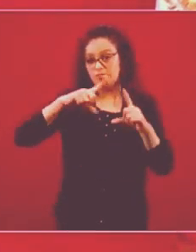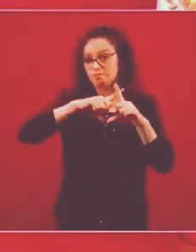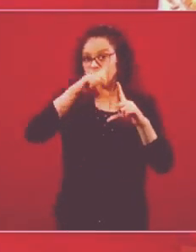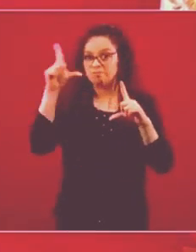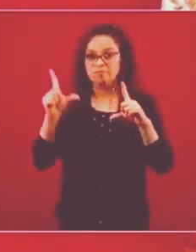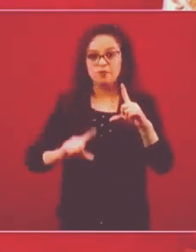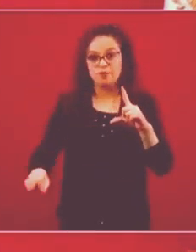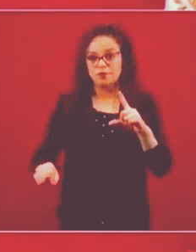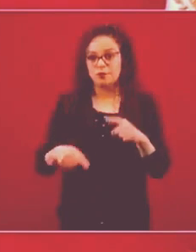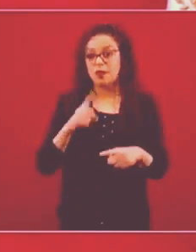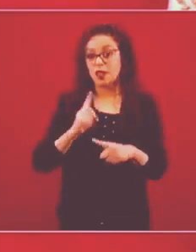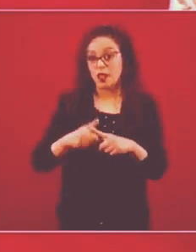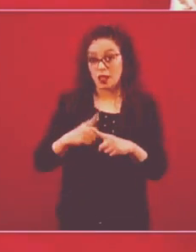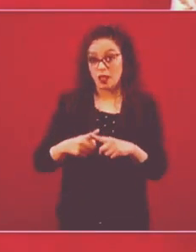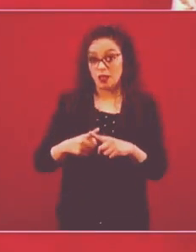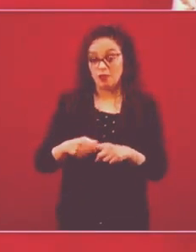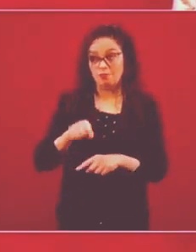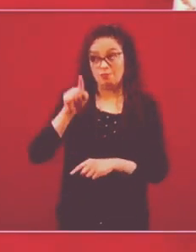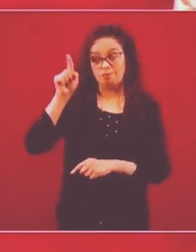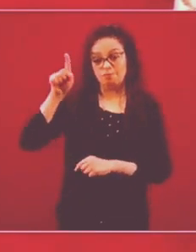extranjero,